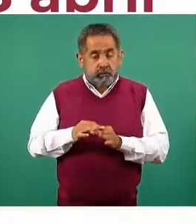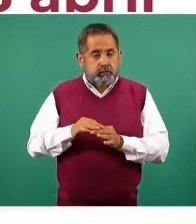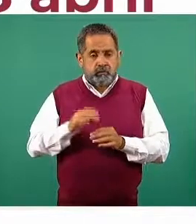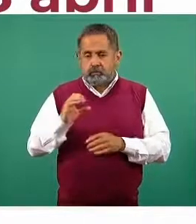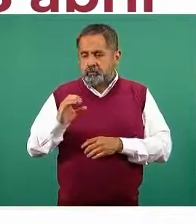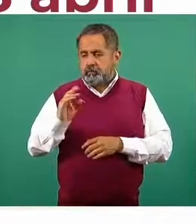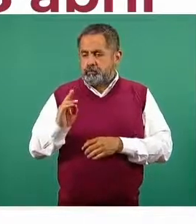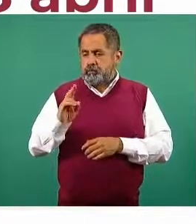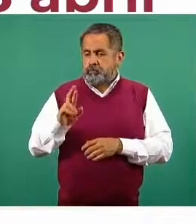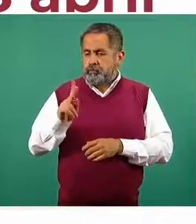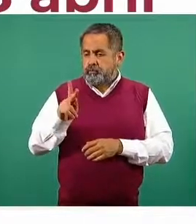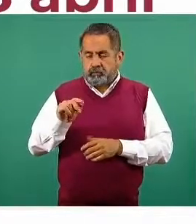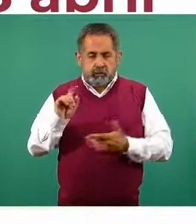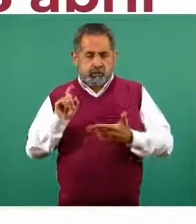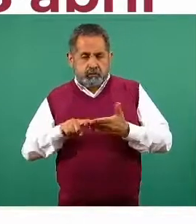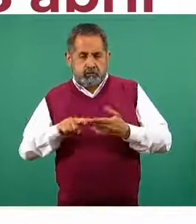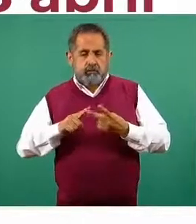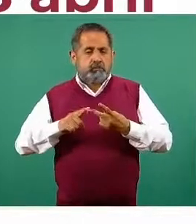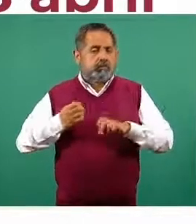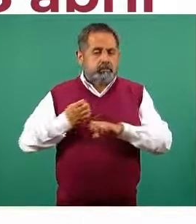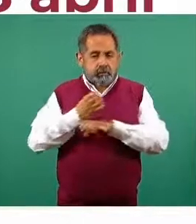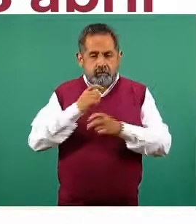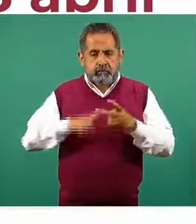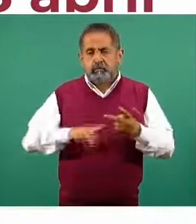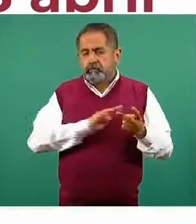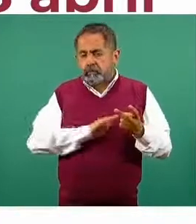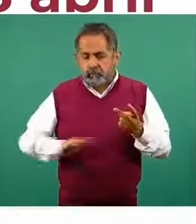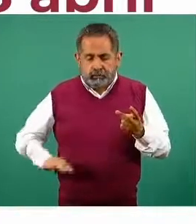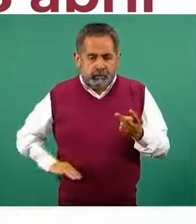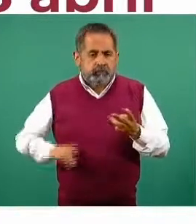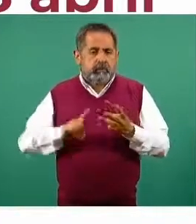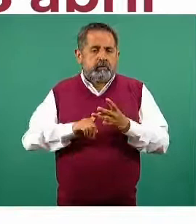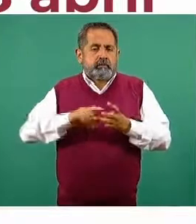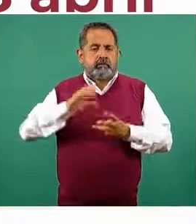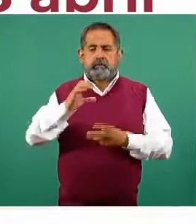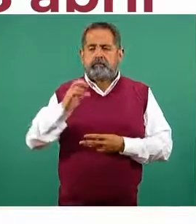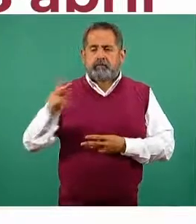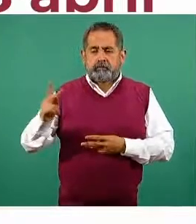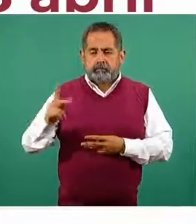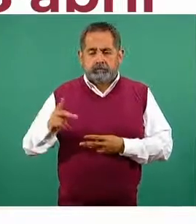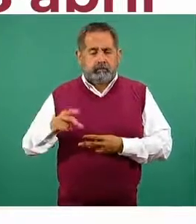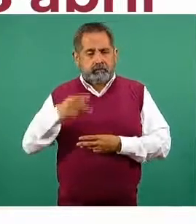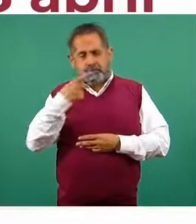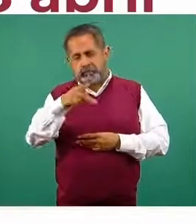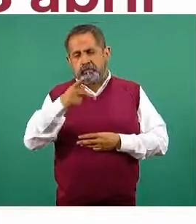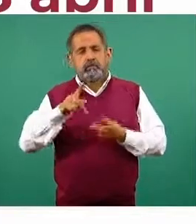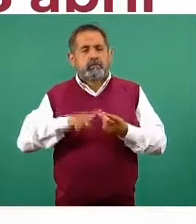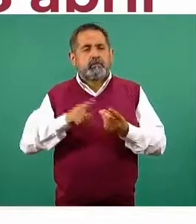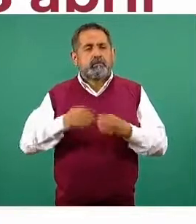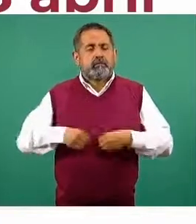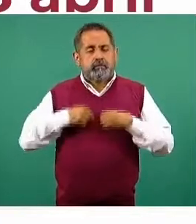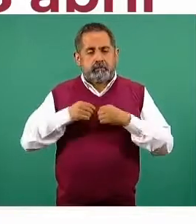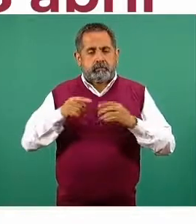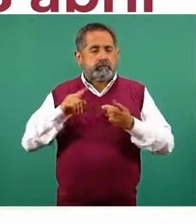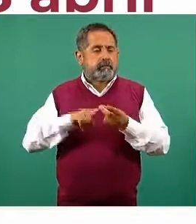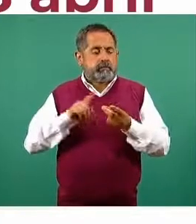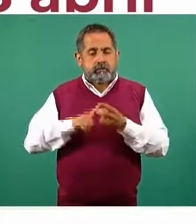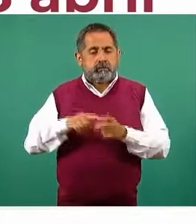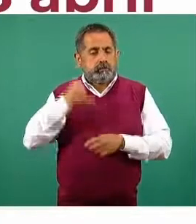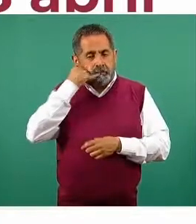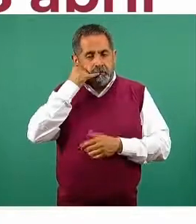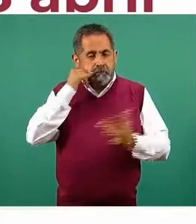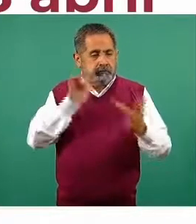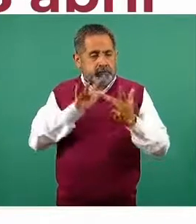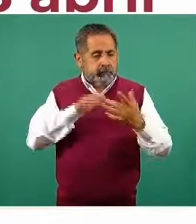su CURP, el estado, municipio, código postal de su residencia, teléfonos de